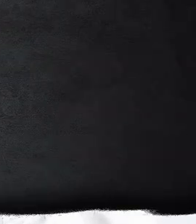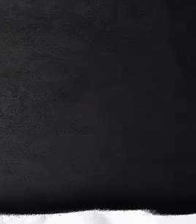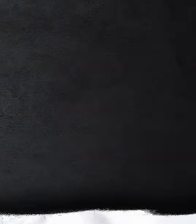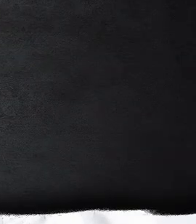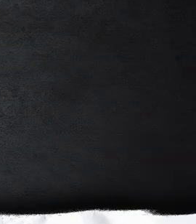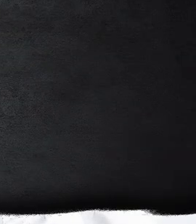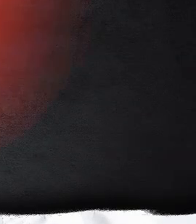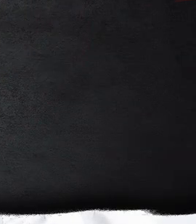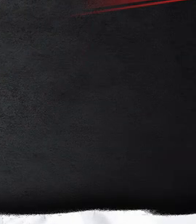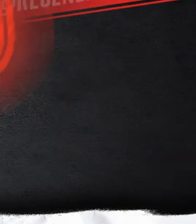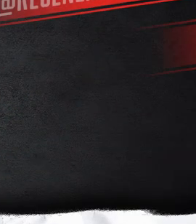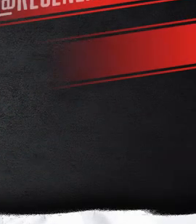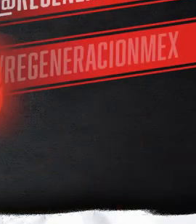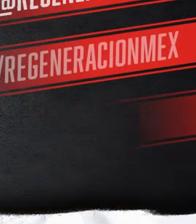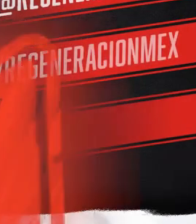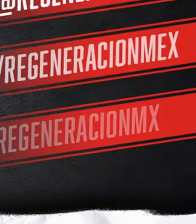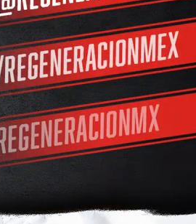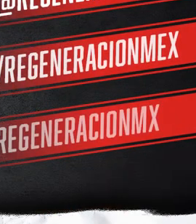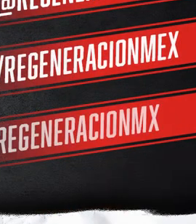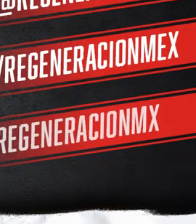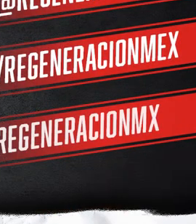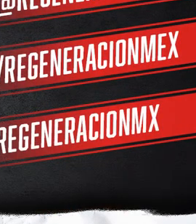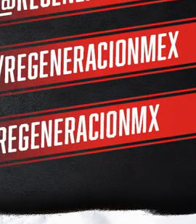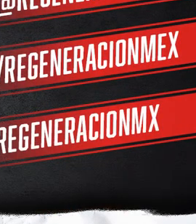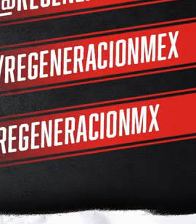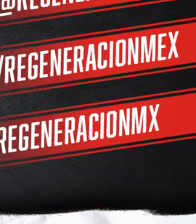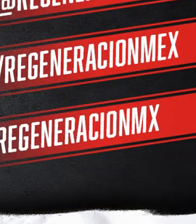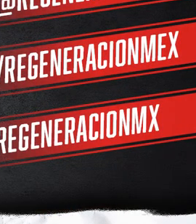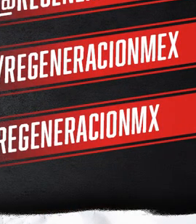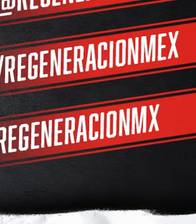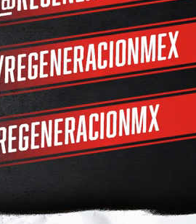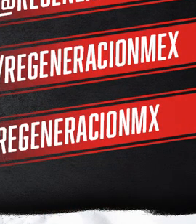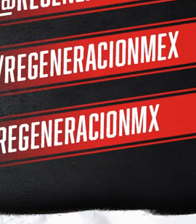Gracias. Gracias. Gracias. Gracias. Gracias. Gracias.